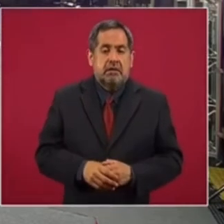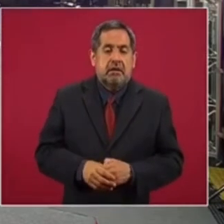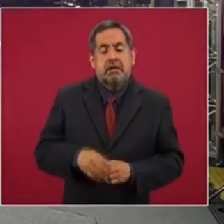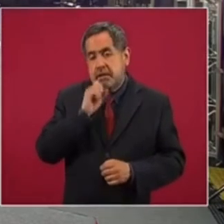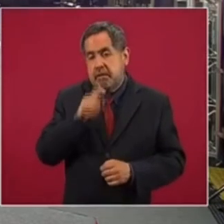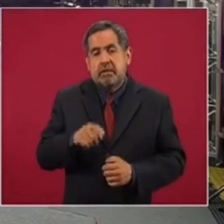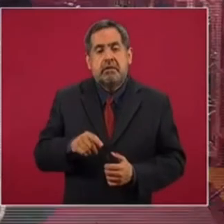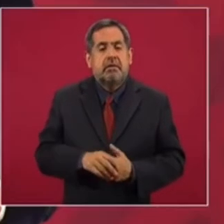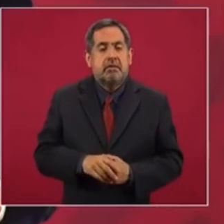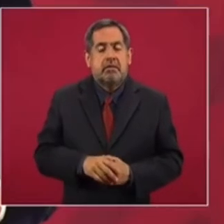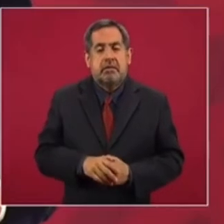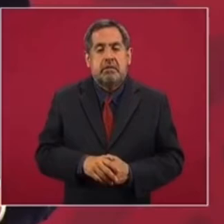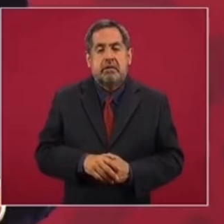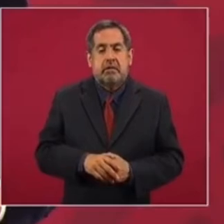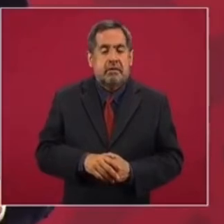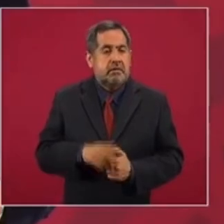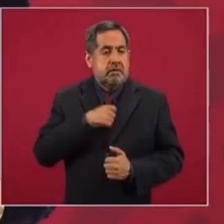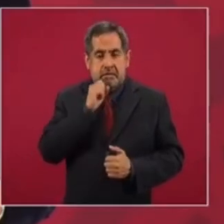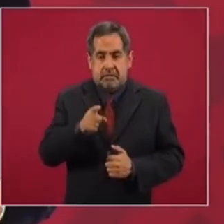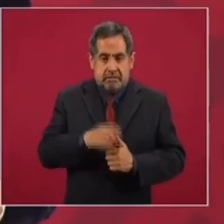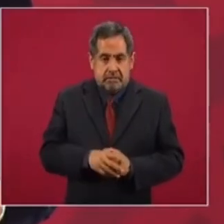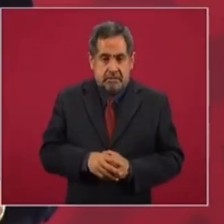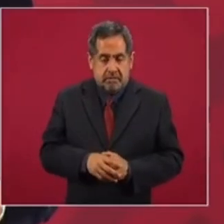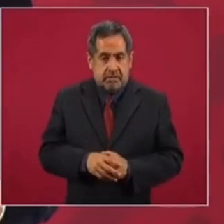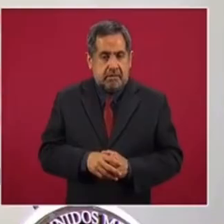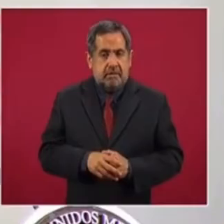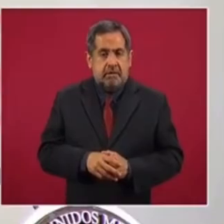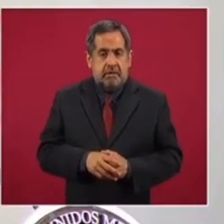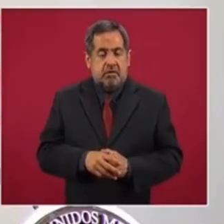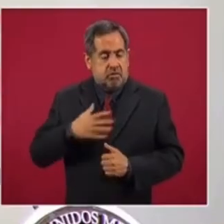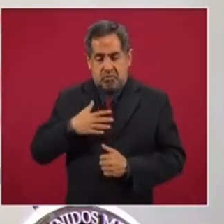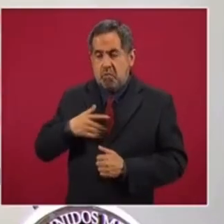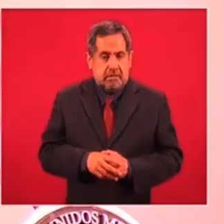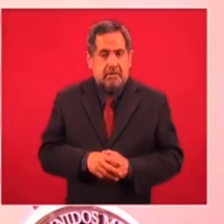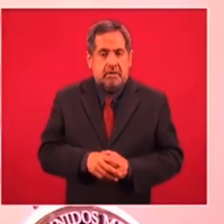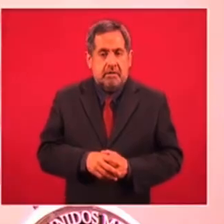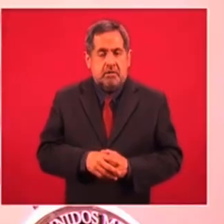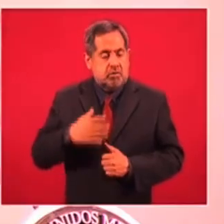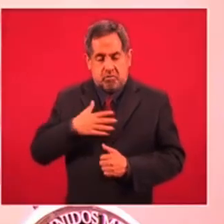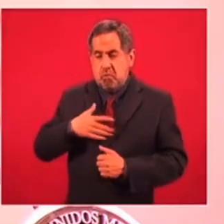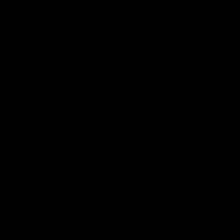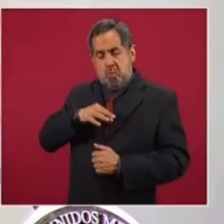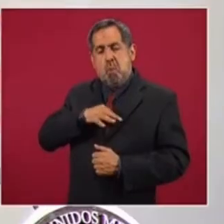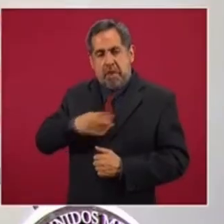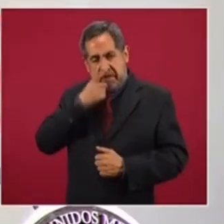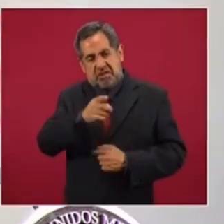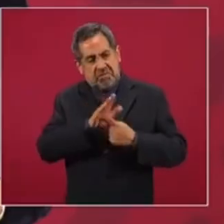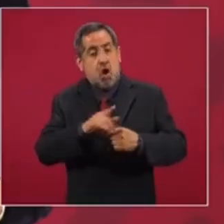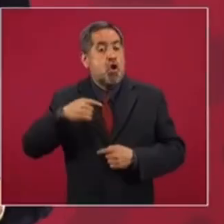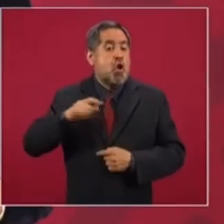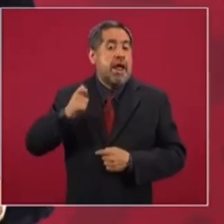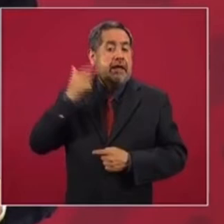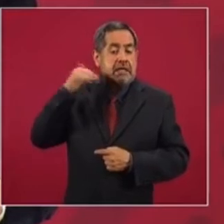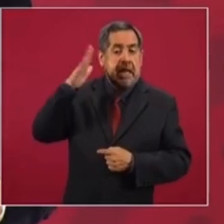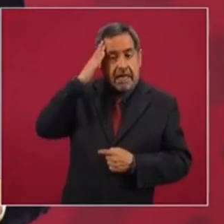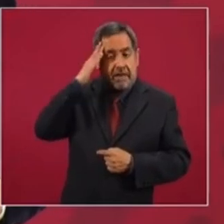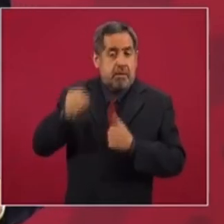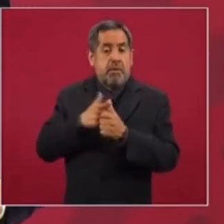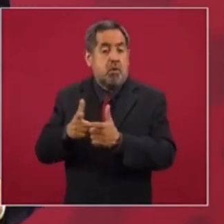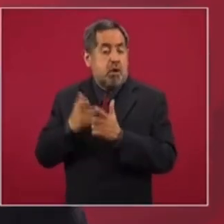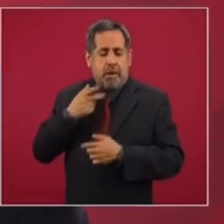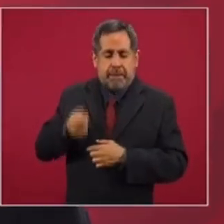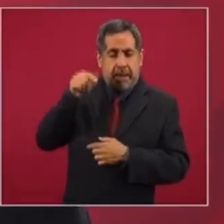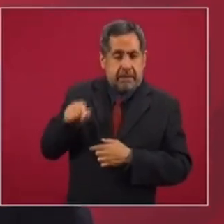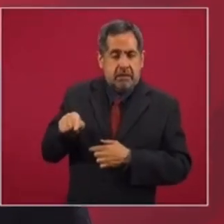Y hablo con la autoridad Morán. La autoridad Morán, cuando yo fui dirigente de un partido la primera vez,